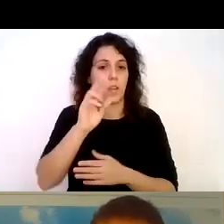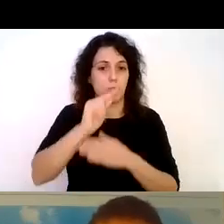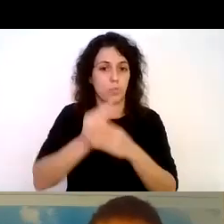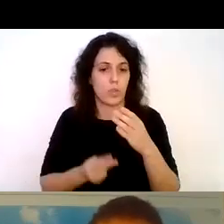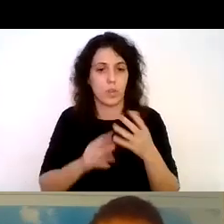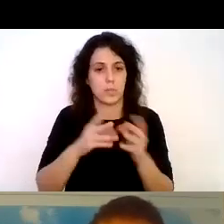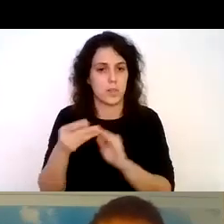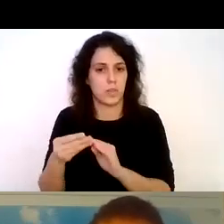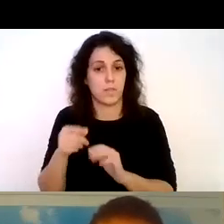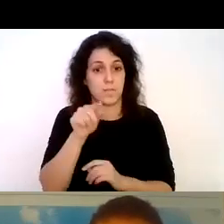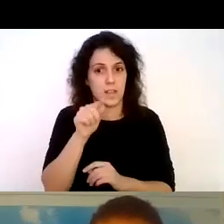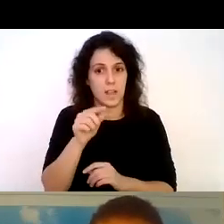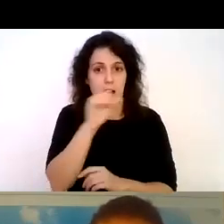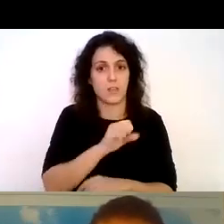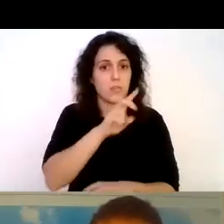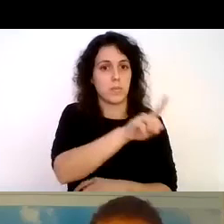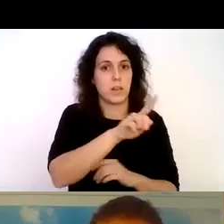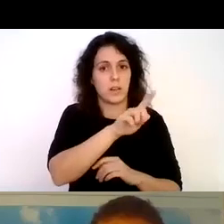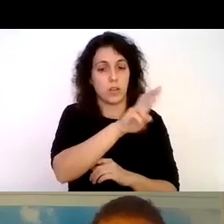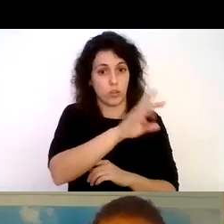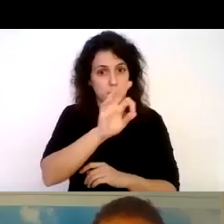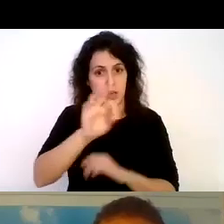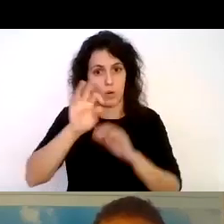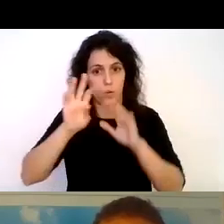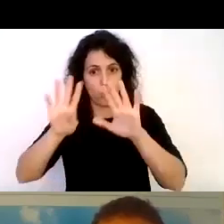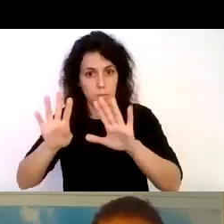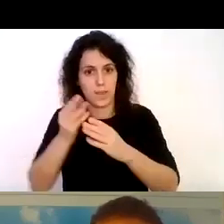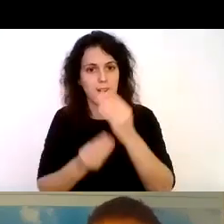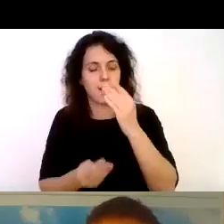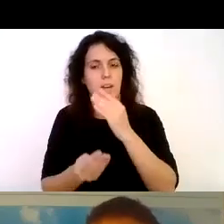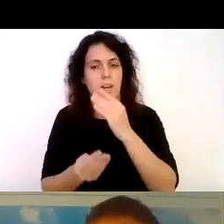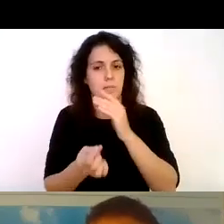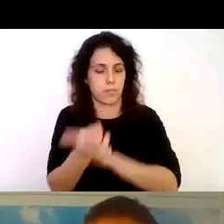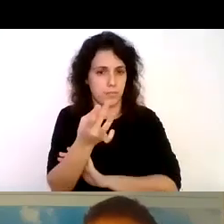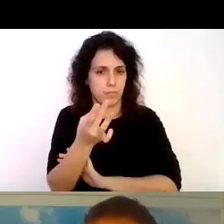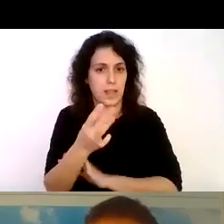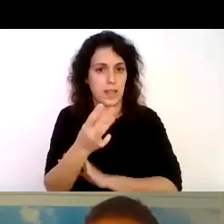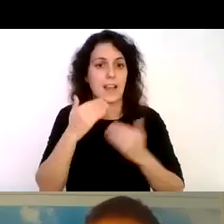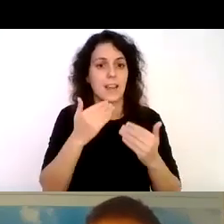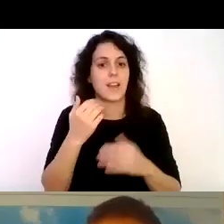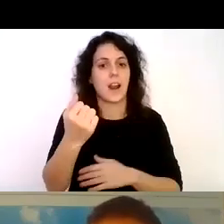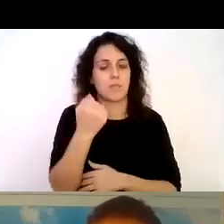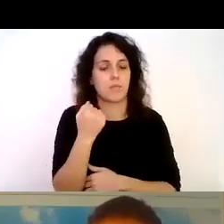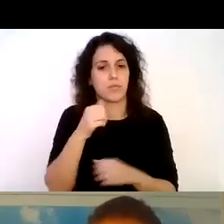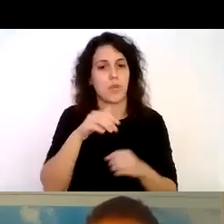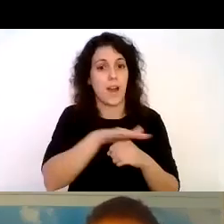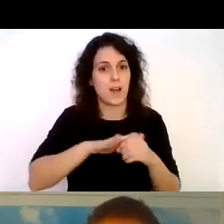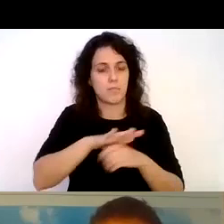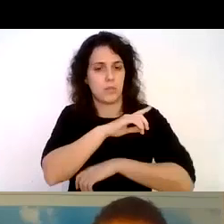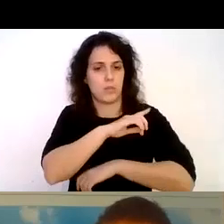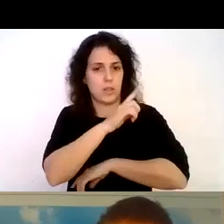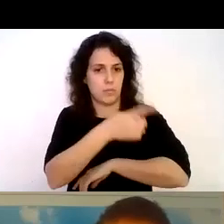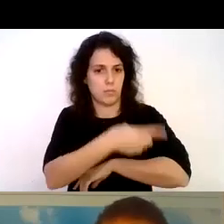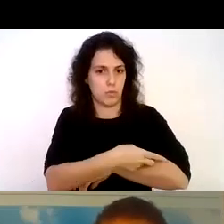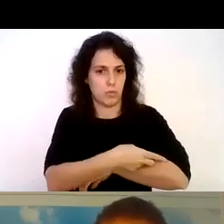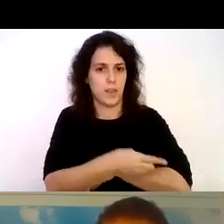Barreras como decía en el año 2009 y es gracias al apoyo de un ámbito del deporte de